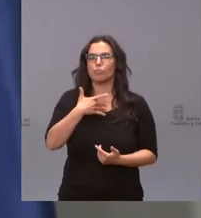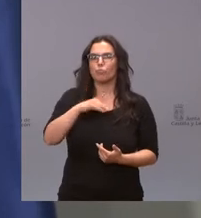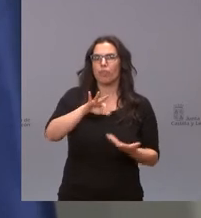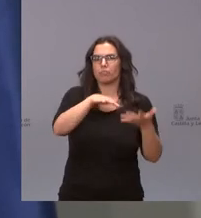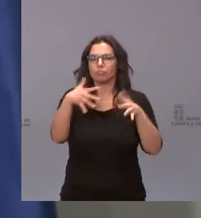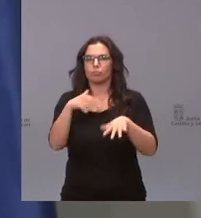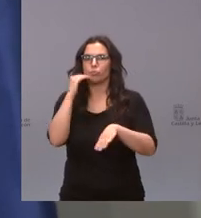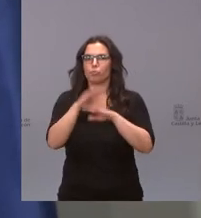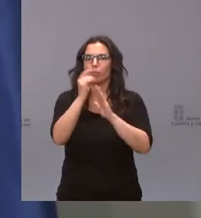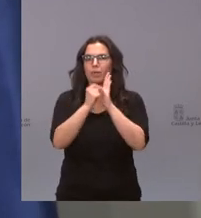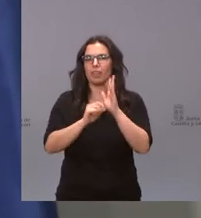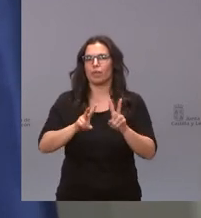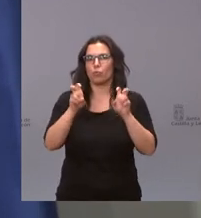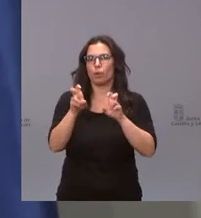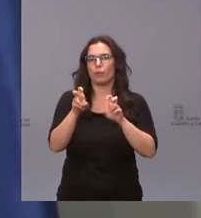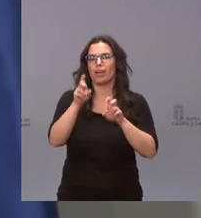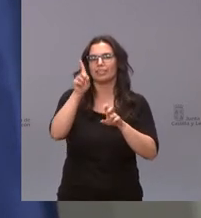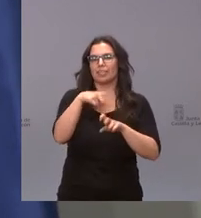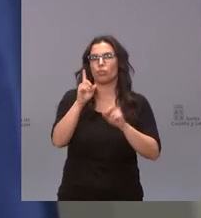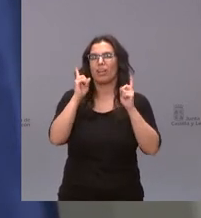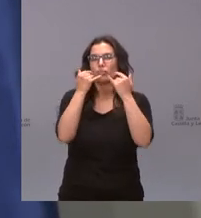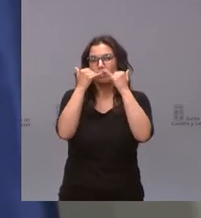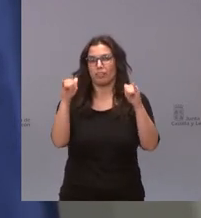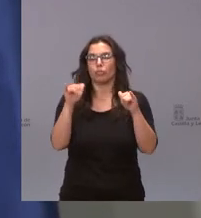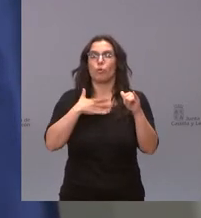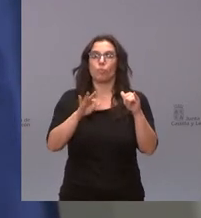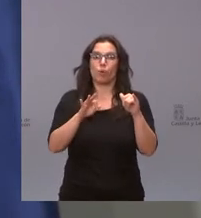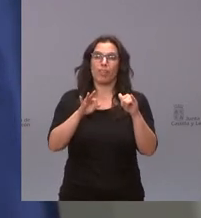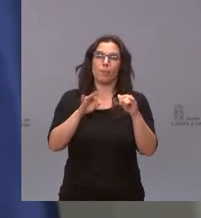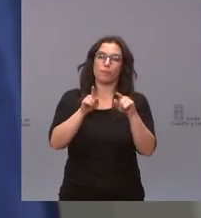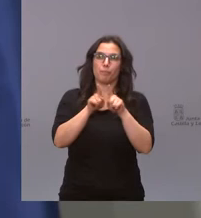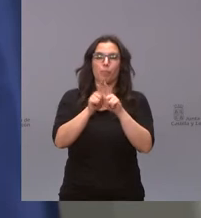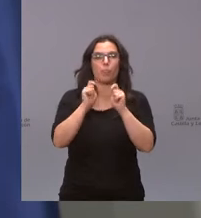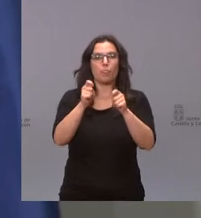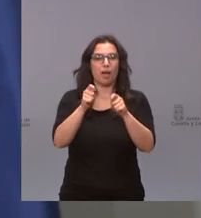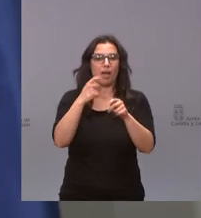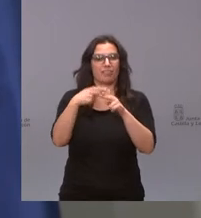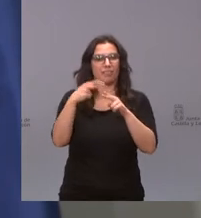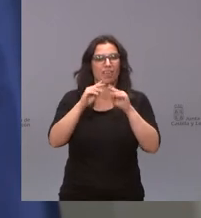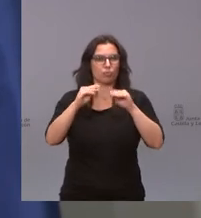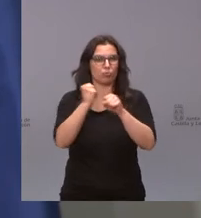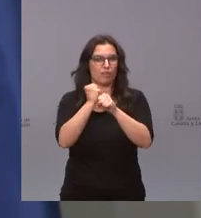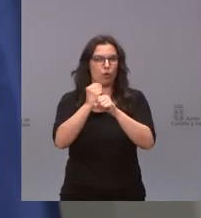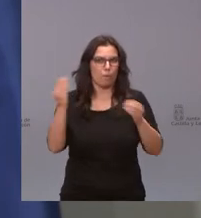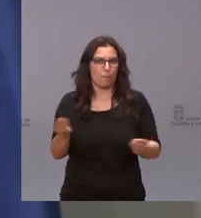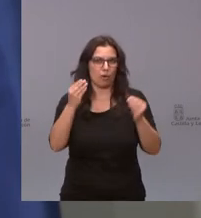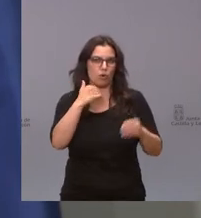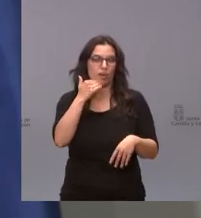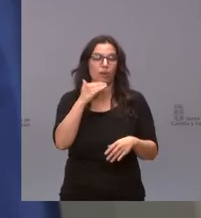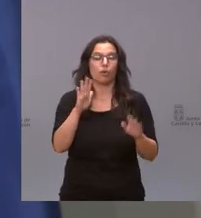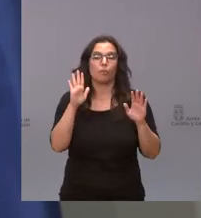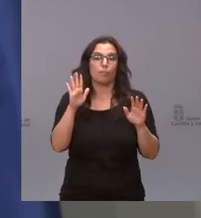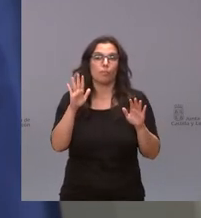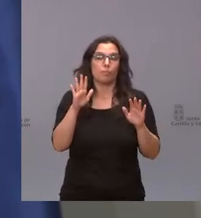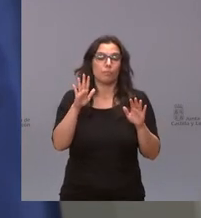no nuevas medidas en este tipo de eventos que nos permitan mejorar la actividad en este sector pero lo que nos va a